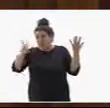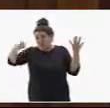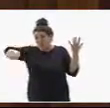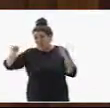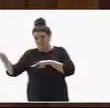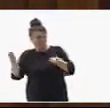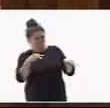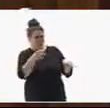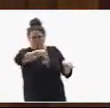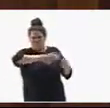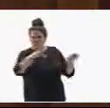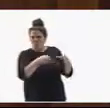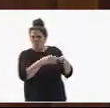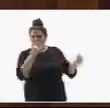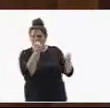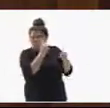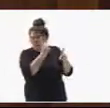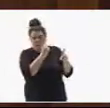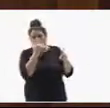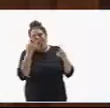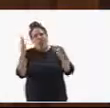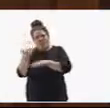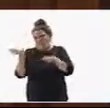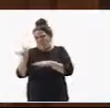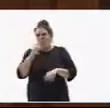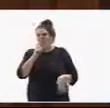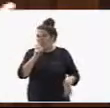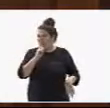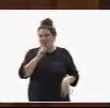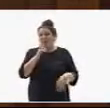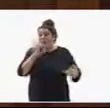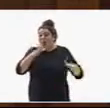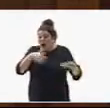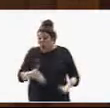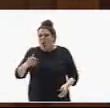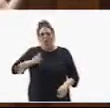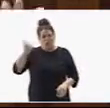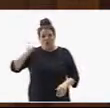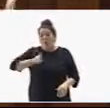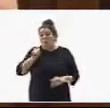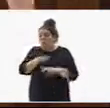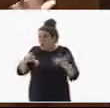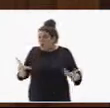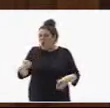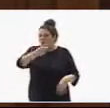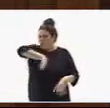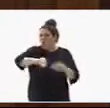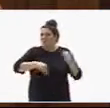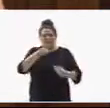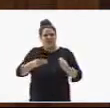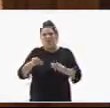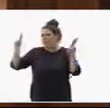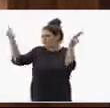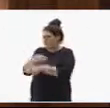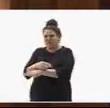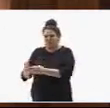oposición. Pero tienen de nuevo esa oportunidad, esa oportunidad de presentar una moción de censura que es